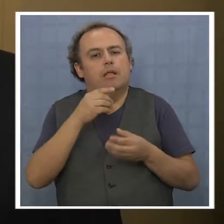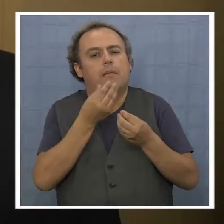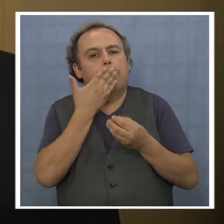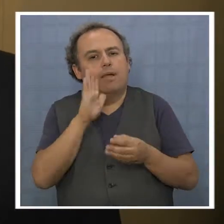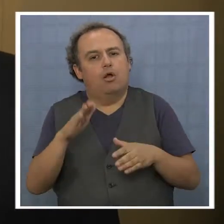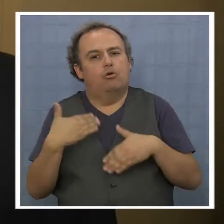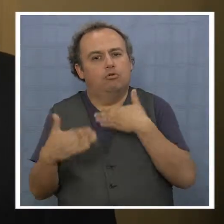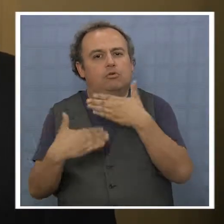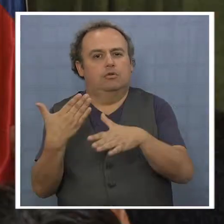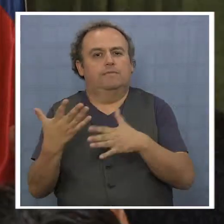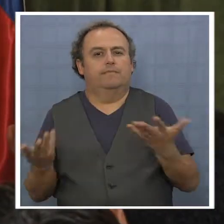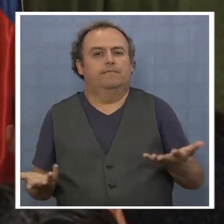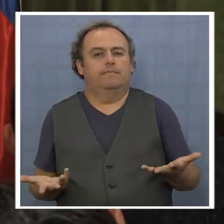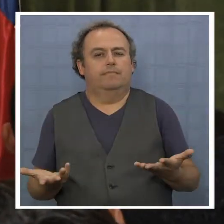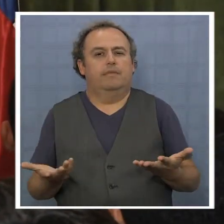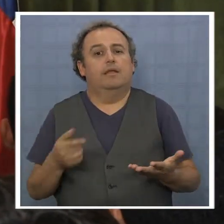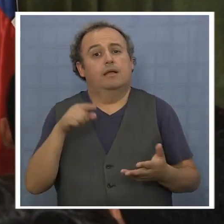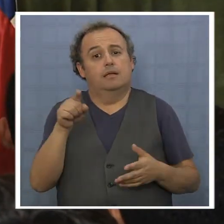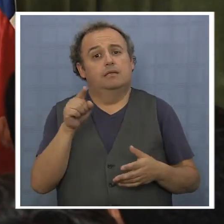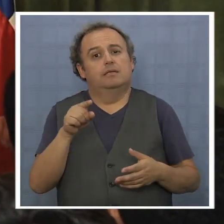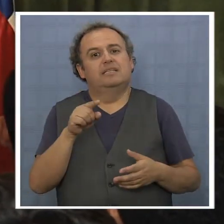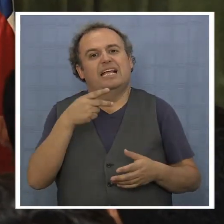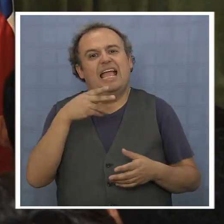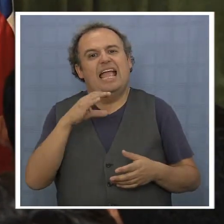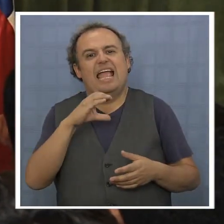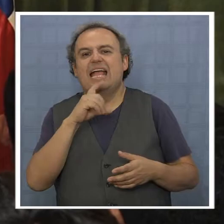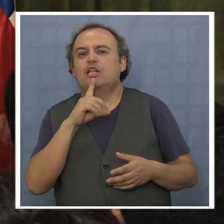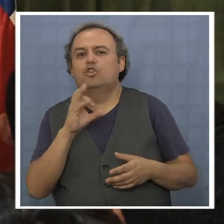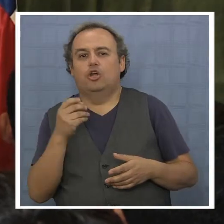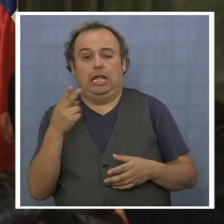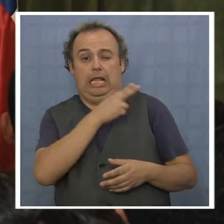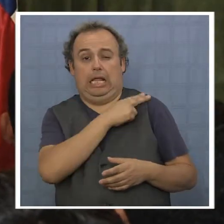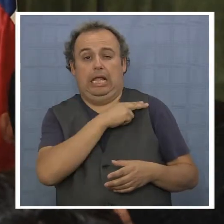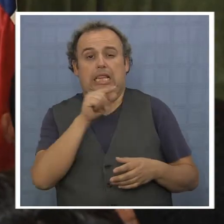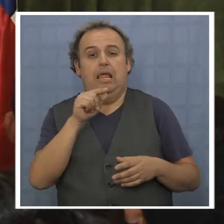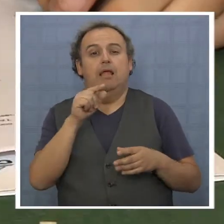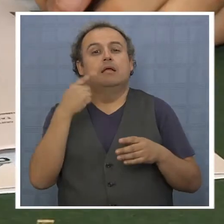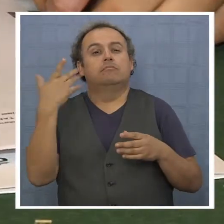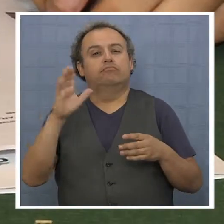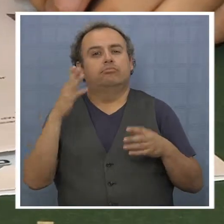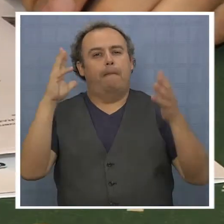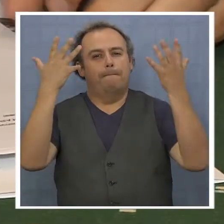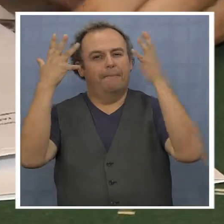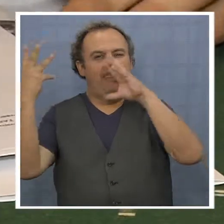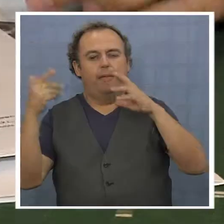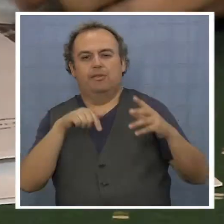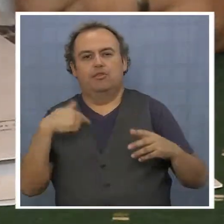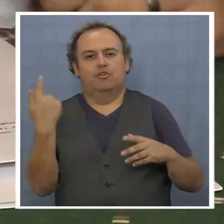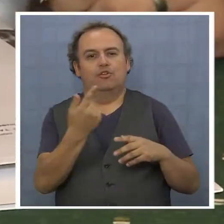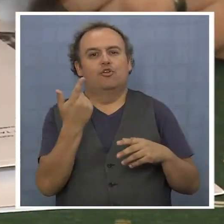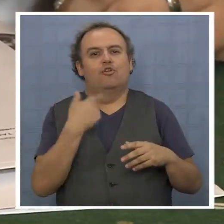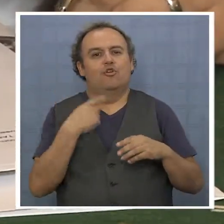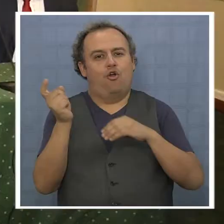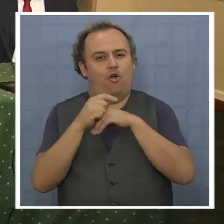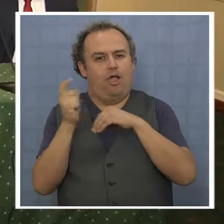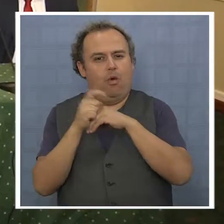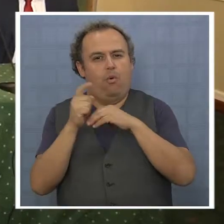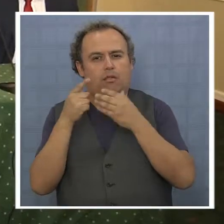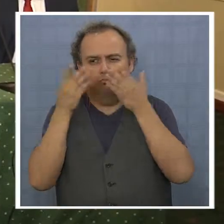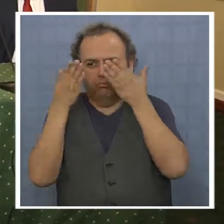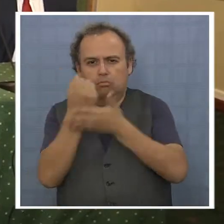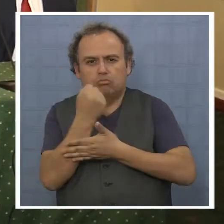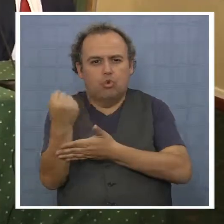mejoramiento del ecosistema. Héctor Laguna, gerente de Medio Ambiente de Coyahuasi, señaló que esta colaboración apunta al